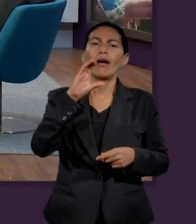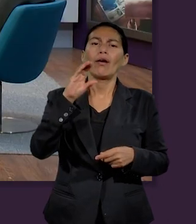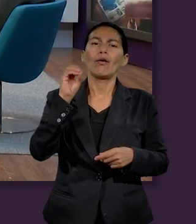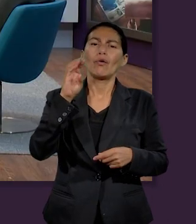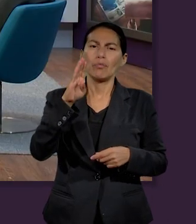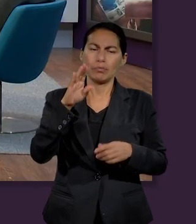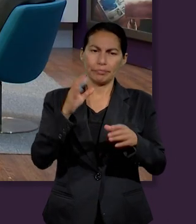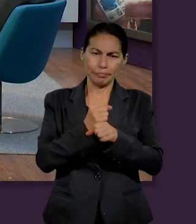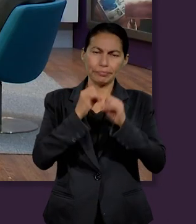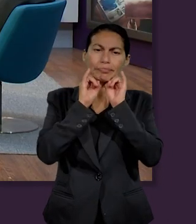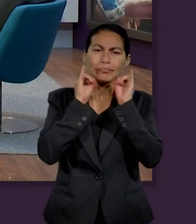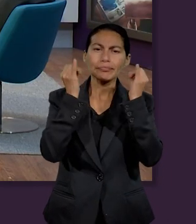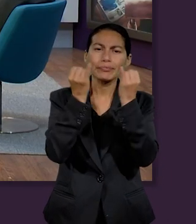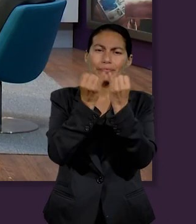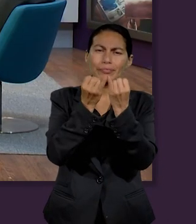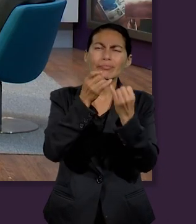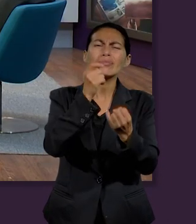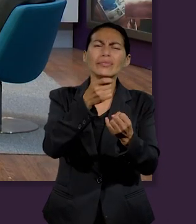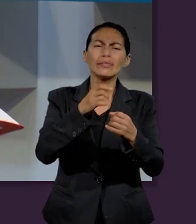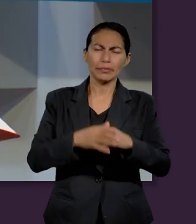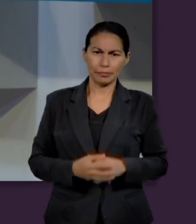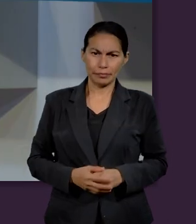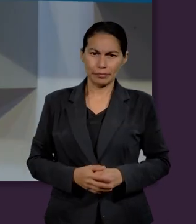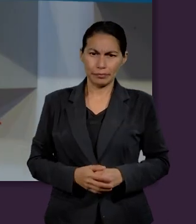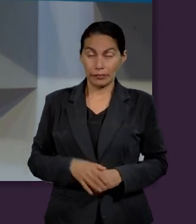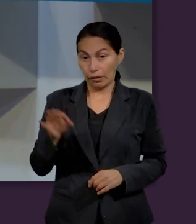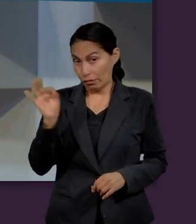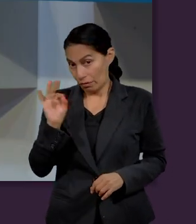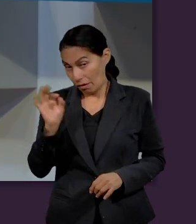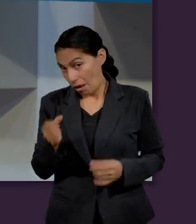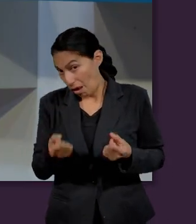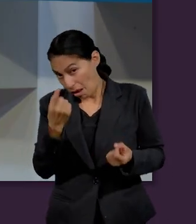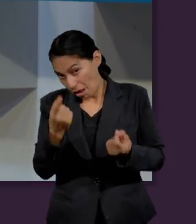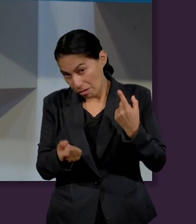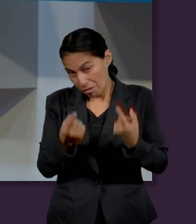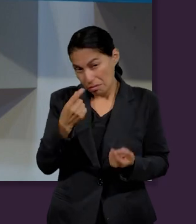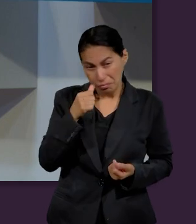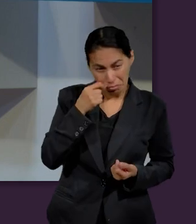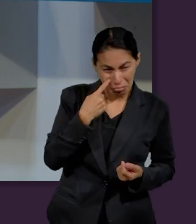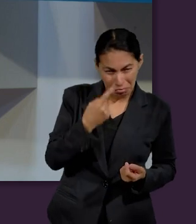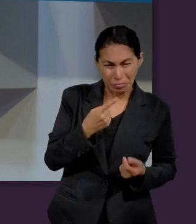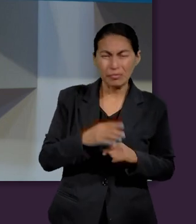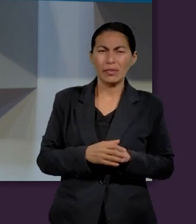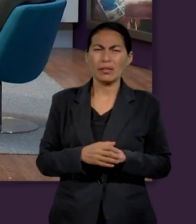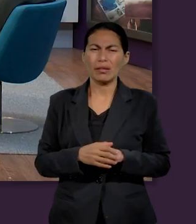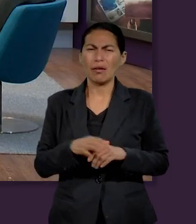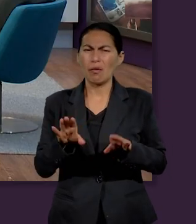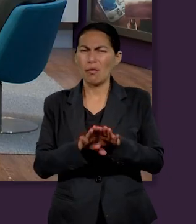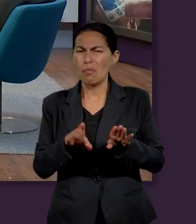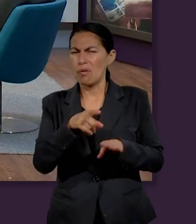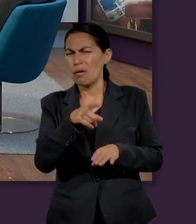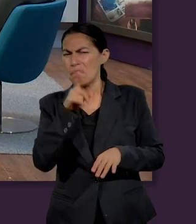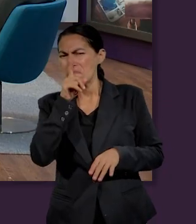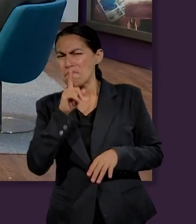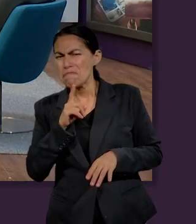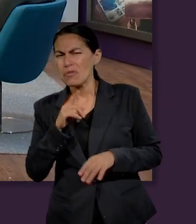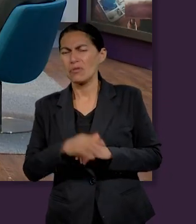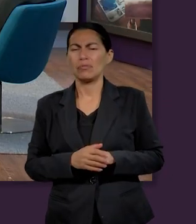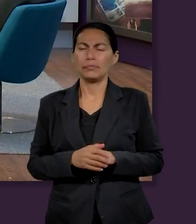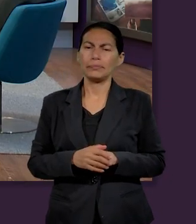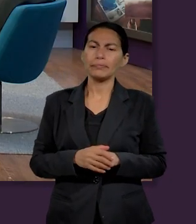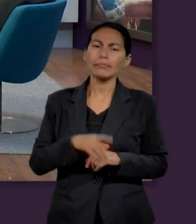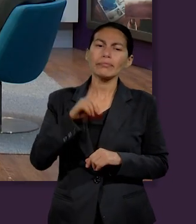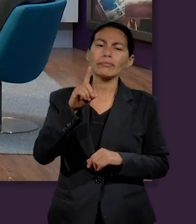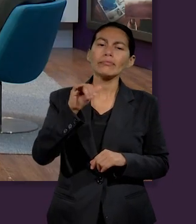¿Quién era él? Seguramente en algún momento hemos escuchado de él, la historia de usurpación que él tuvo.